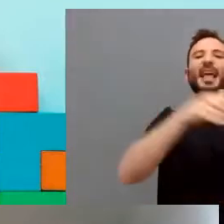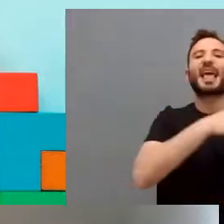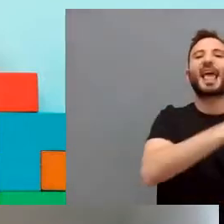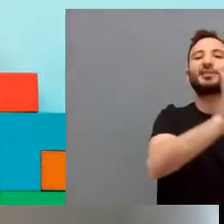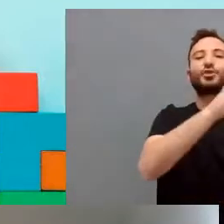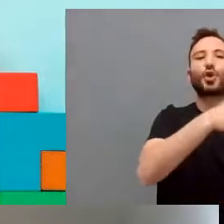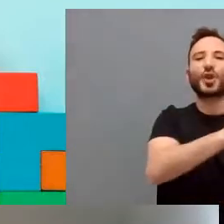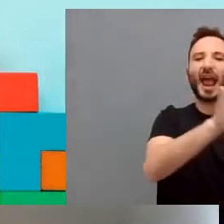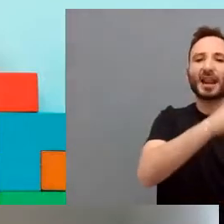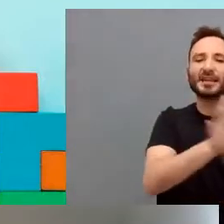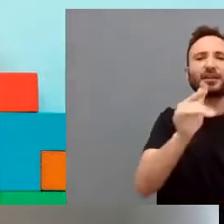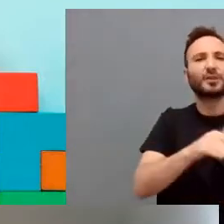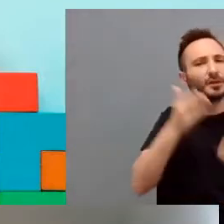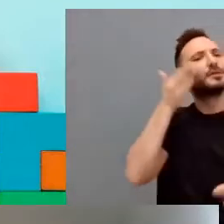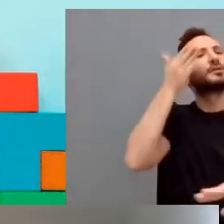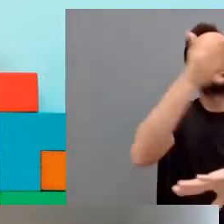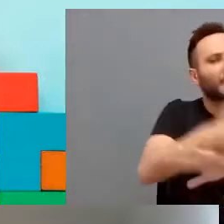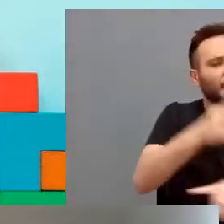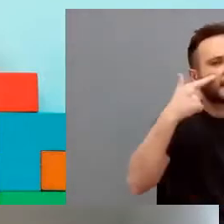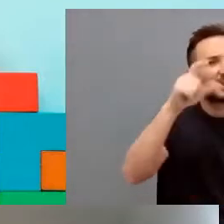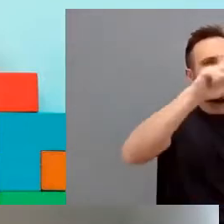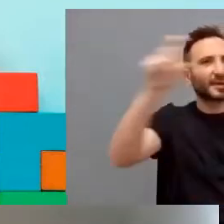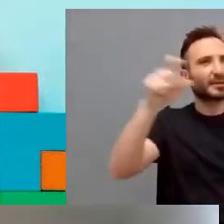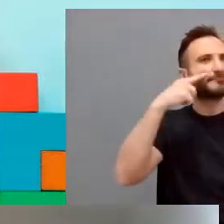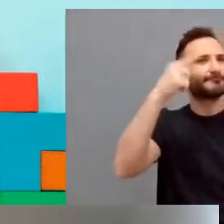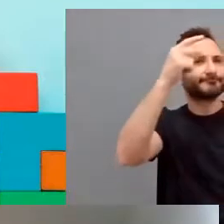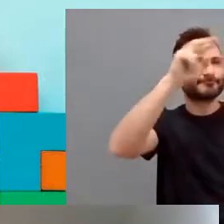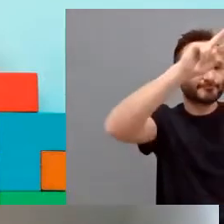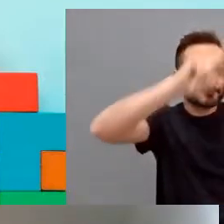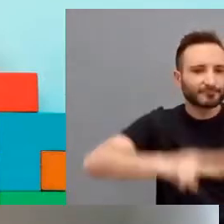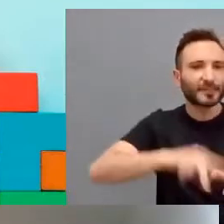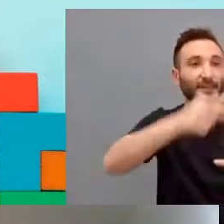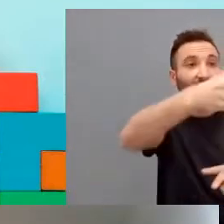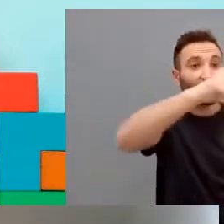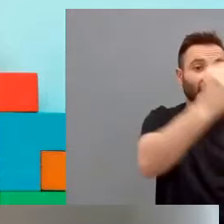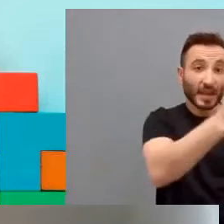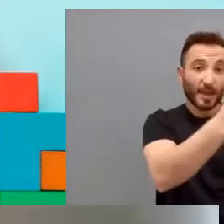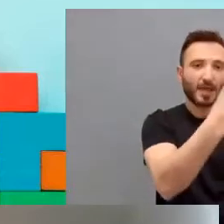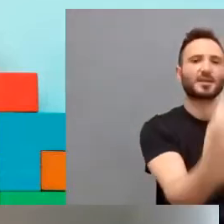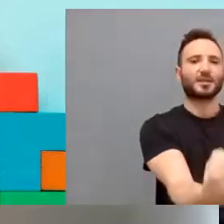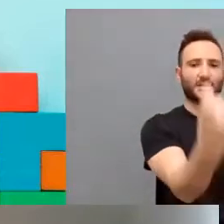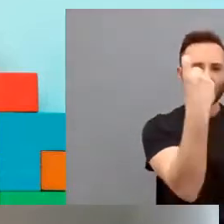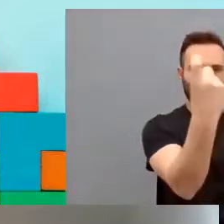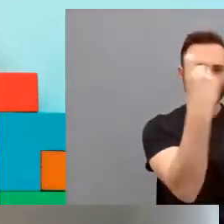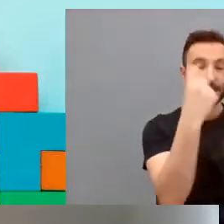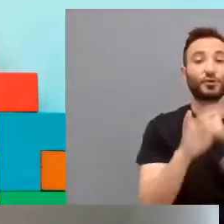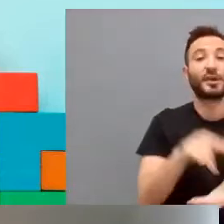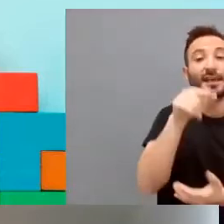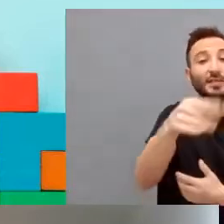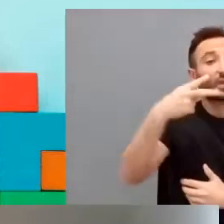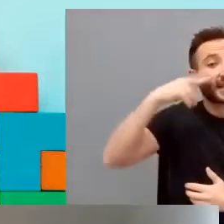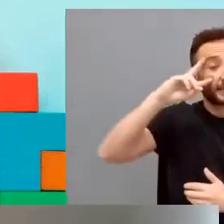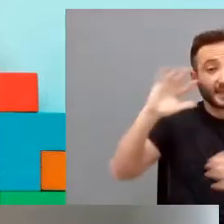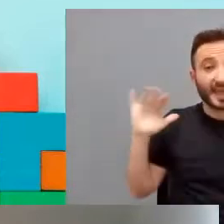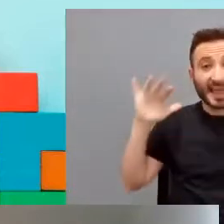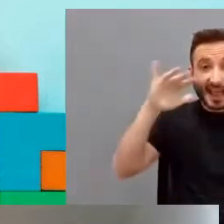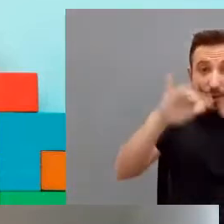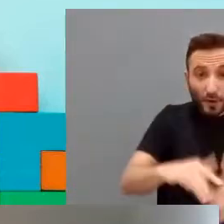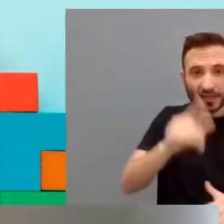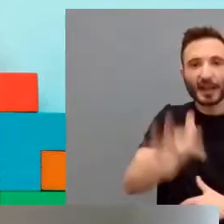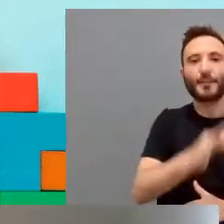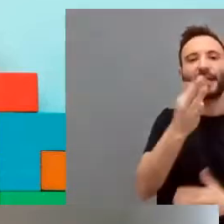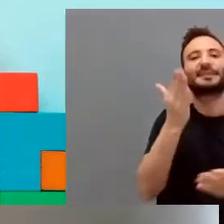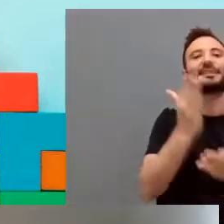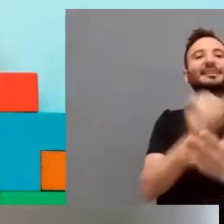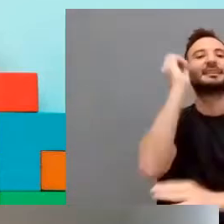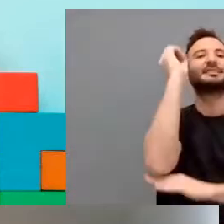y nos abren sus fuerzas las personas que están en ello, que les pueden enseñar. Estos encuentros y estas experiencias, junto con las masterclass,